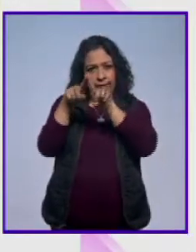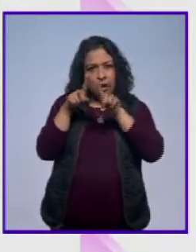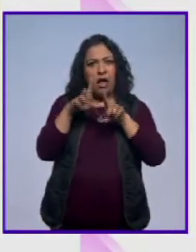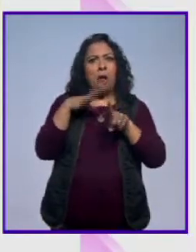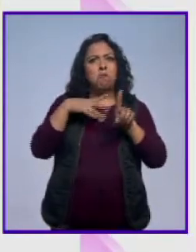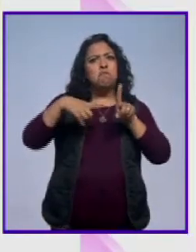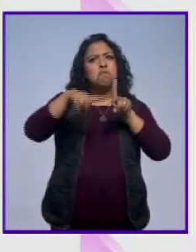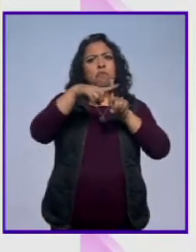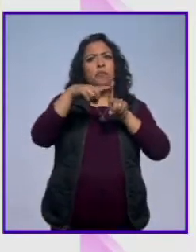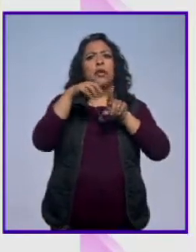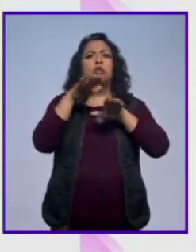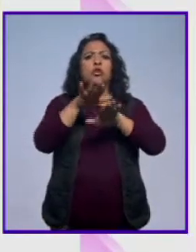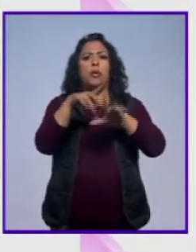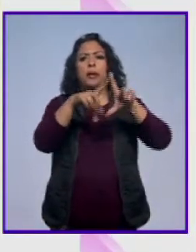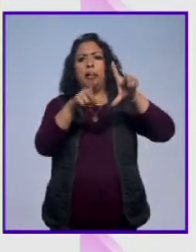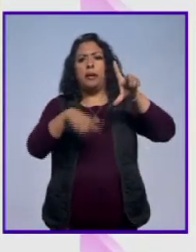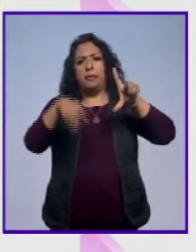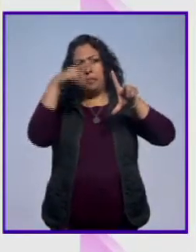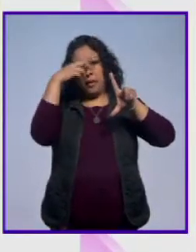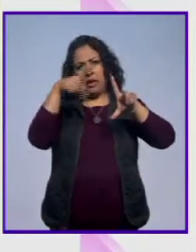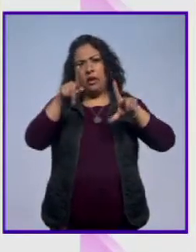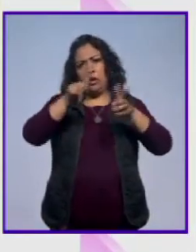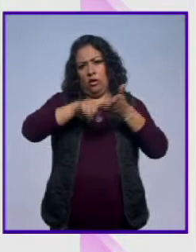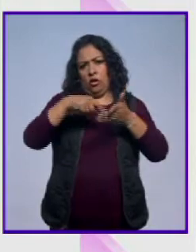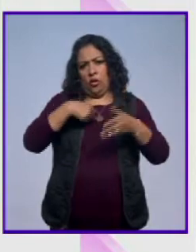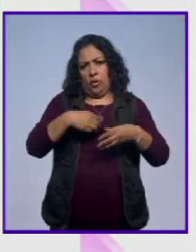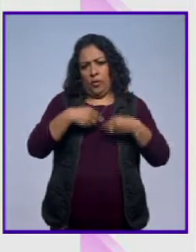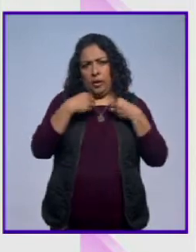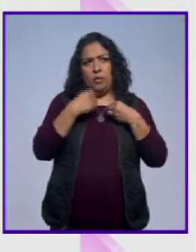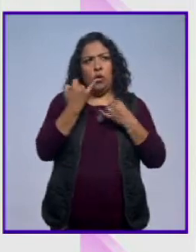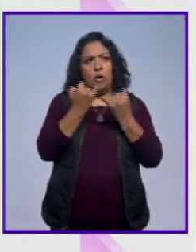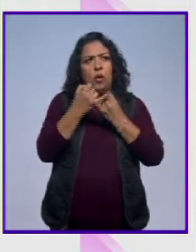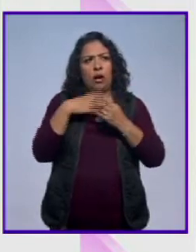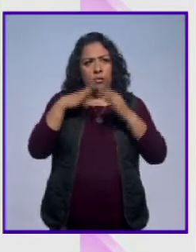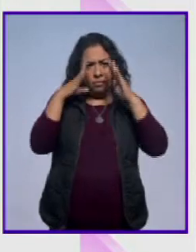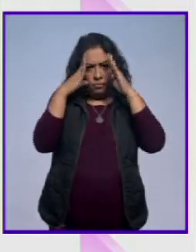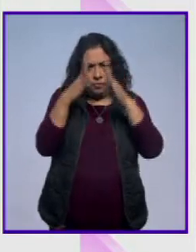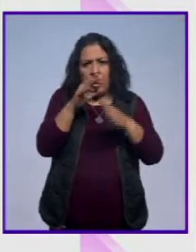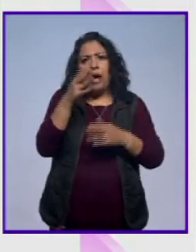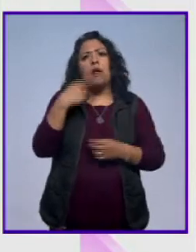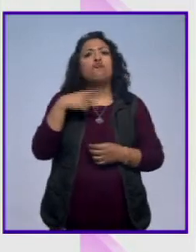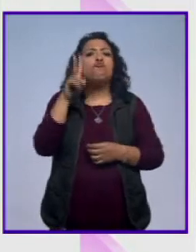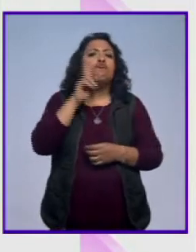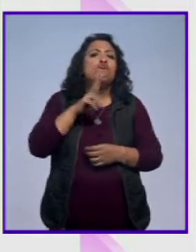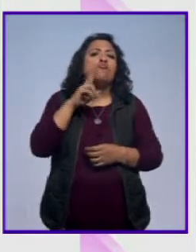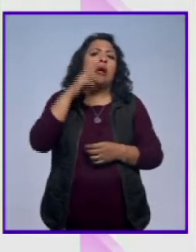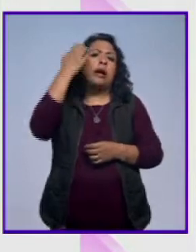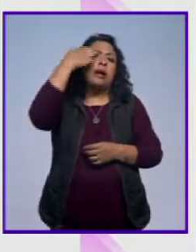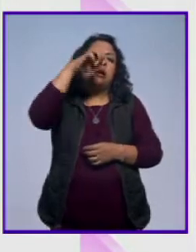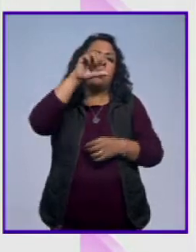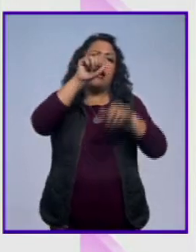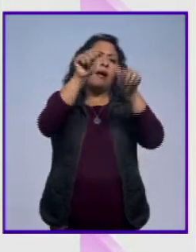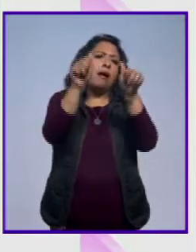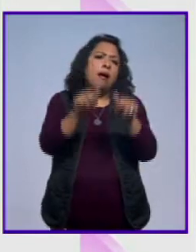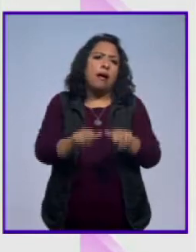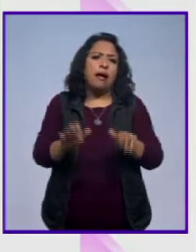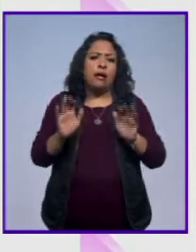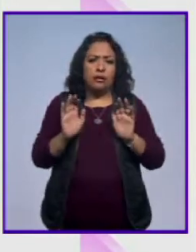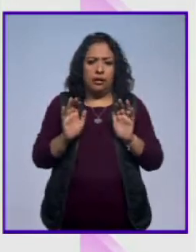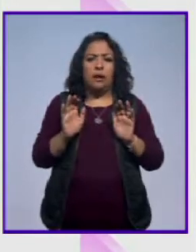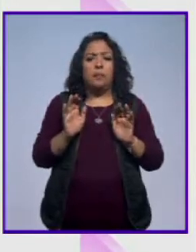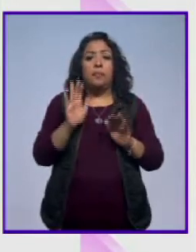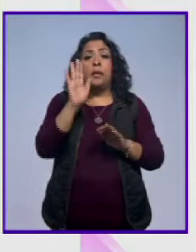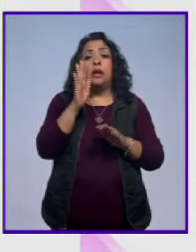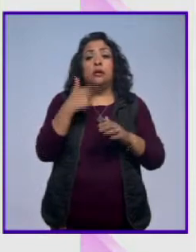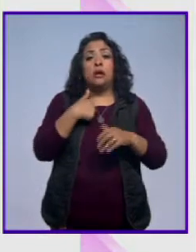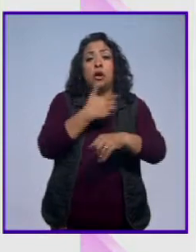optimismo acerca del país en donde vive, también está comprometida a la experimentación artística, como